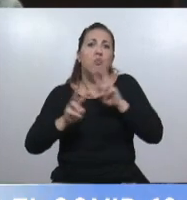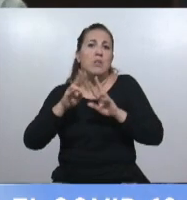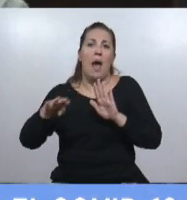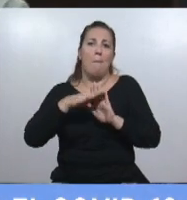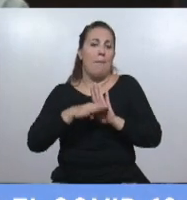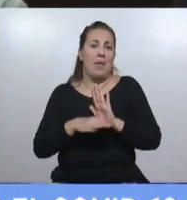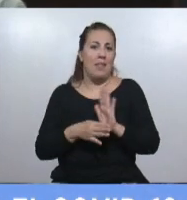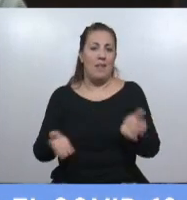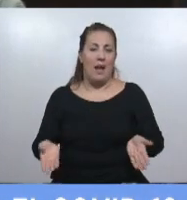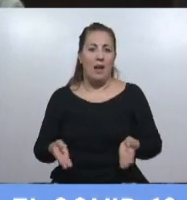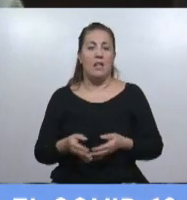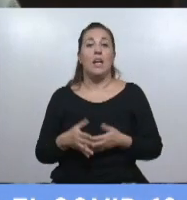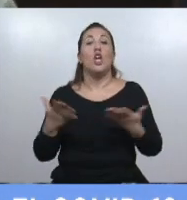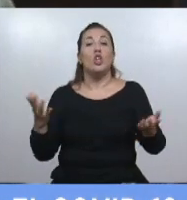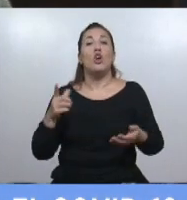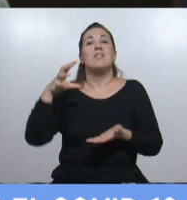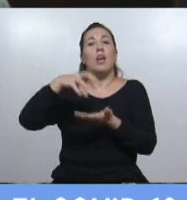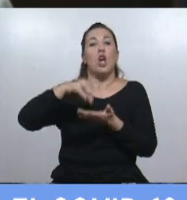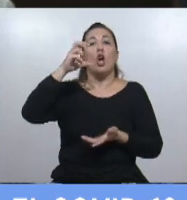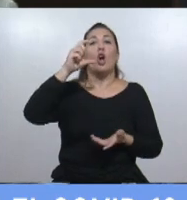Entonces, el CONICET,